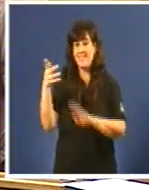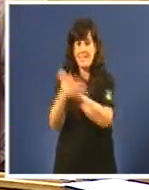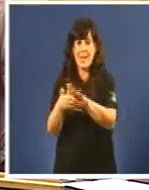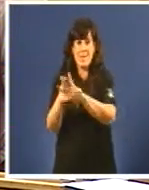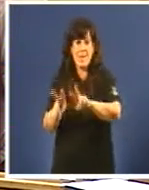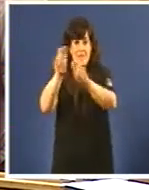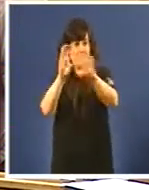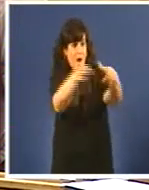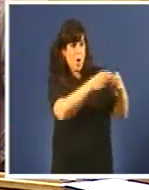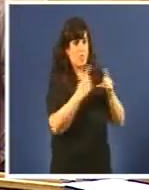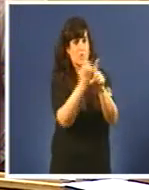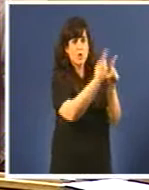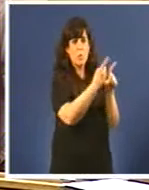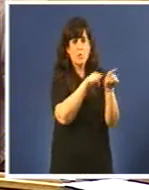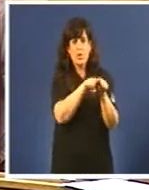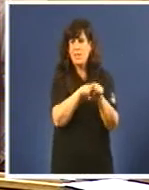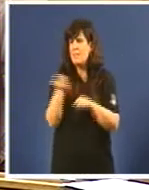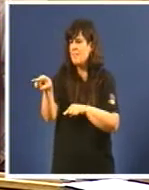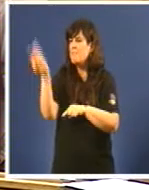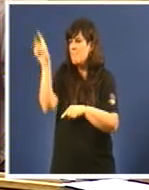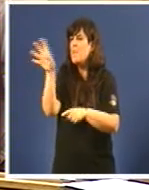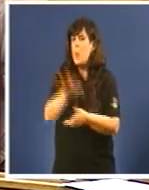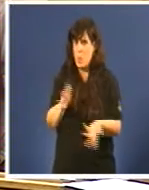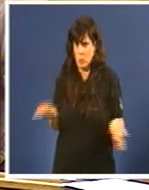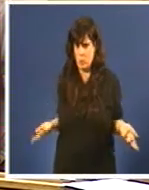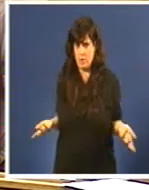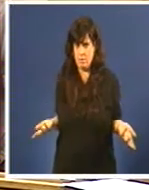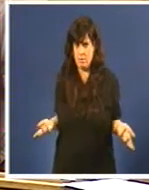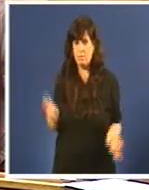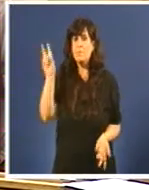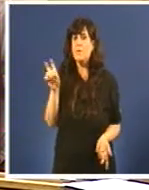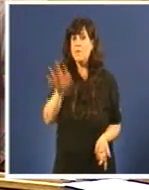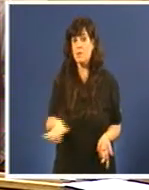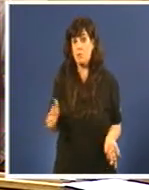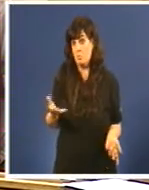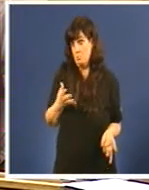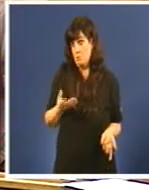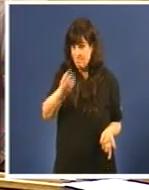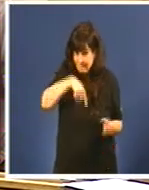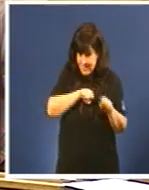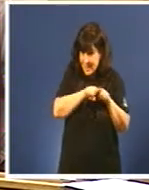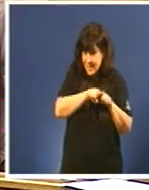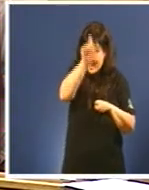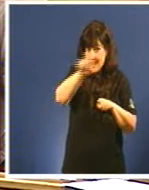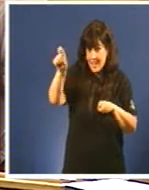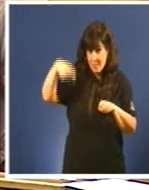criticamos os profesionais, de donde os saca o señor Balseiro? De donde os saca que nos criticamos os profesionais?